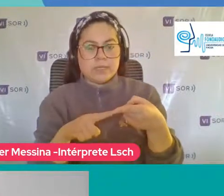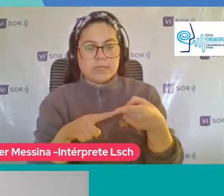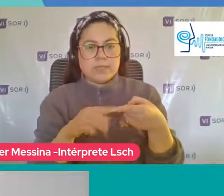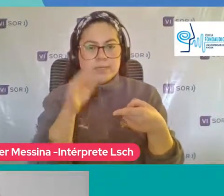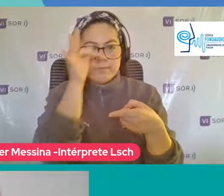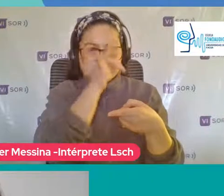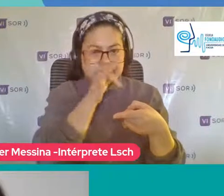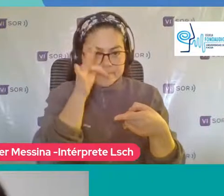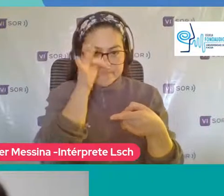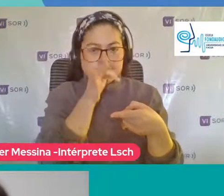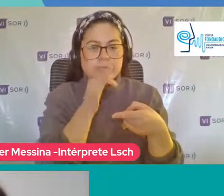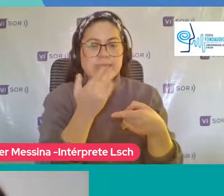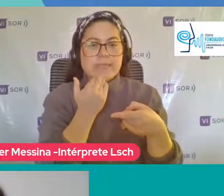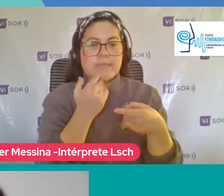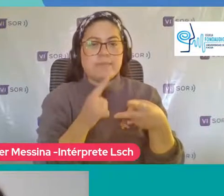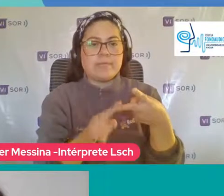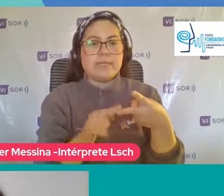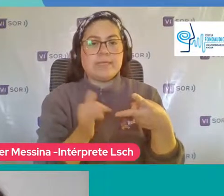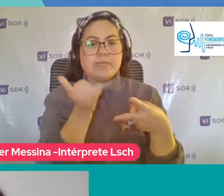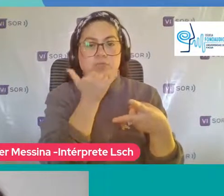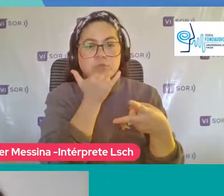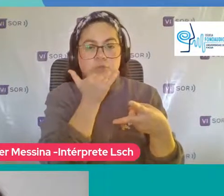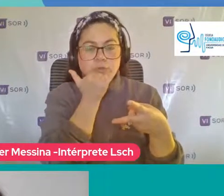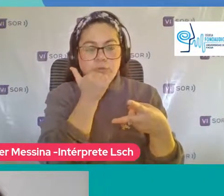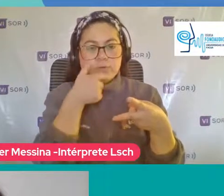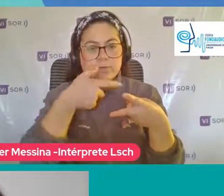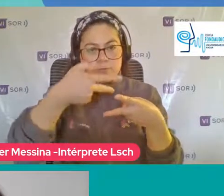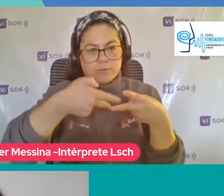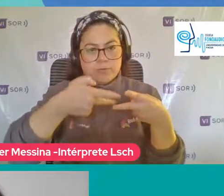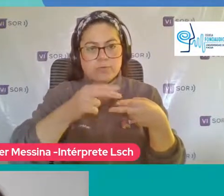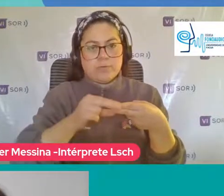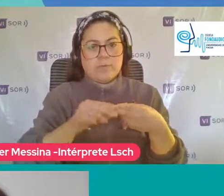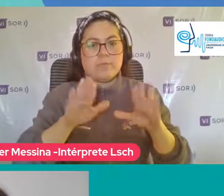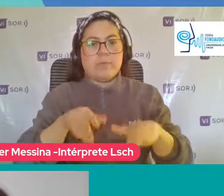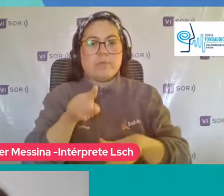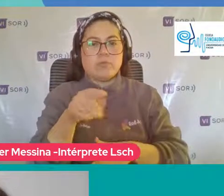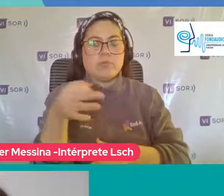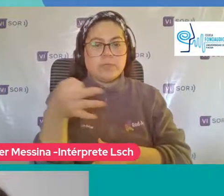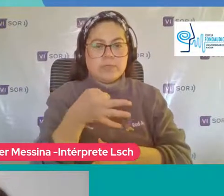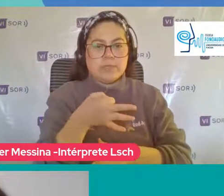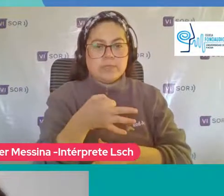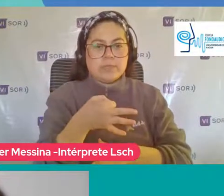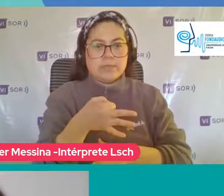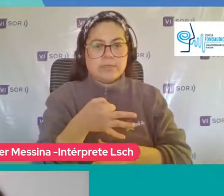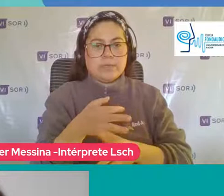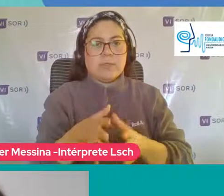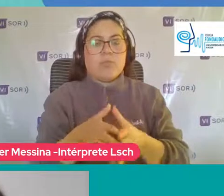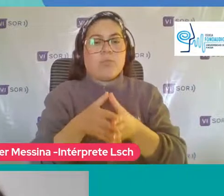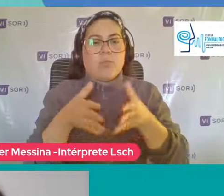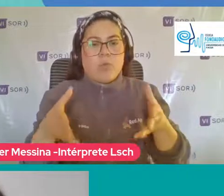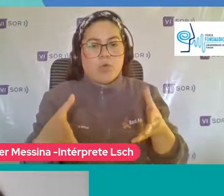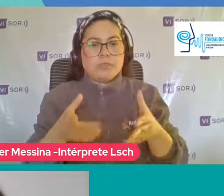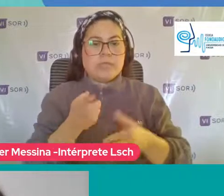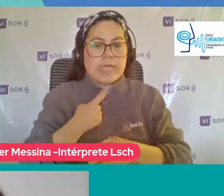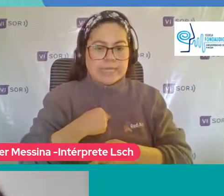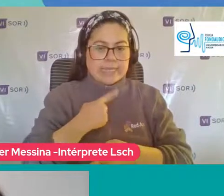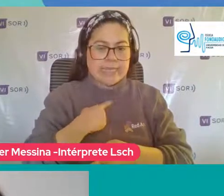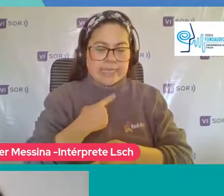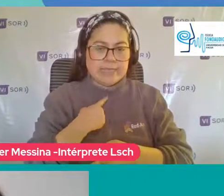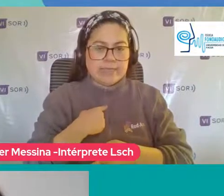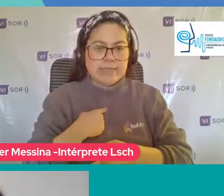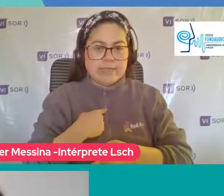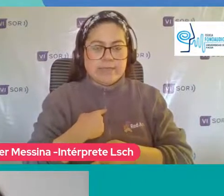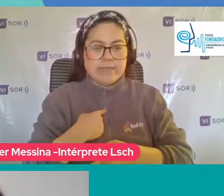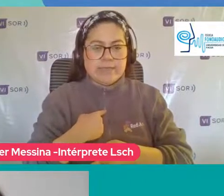nuestro fanspage Y también De nuestro canal de YouTube Y tal como tú Lo señalabas Ha sido muchísimo El interés Por parte